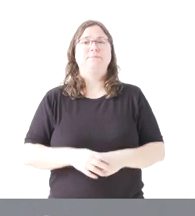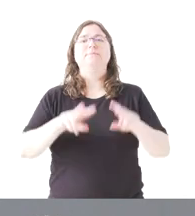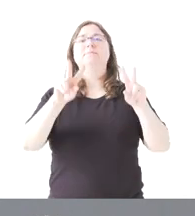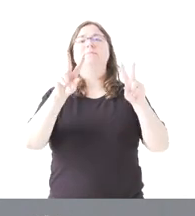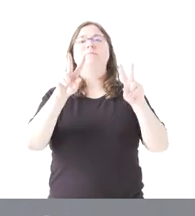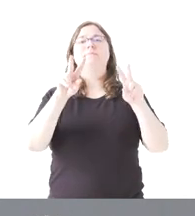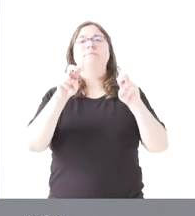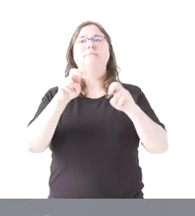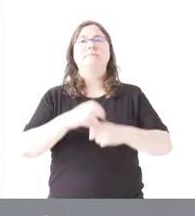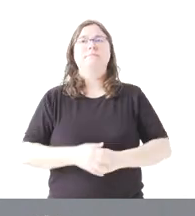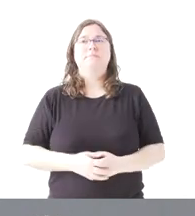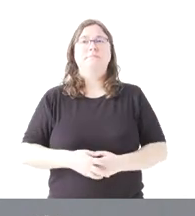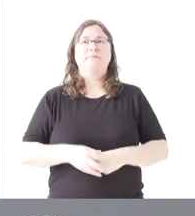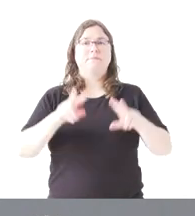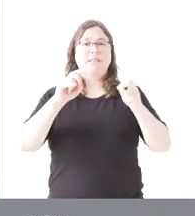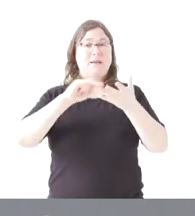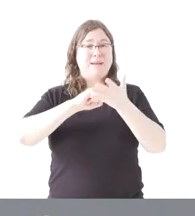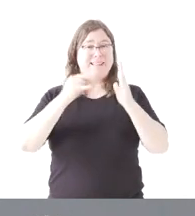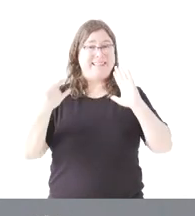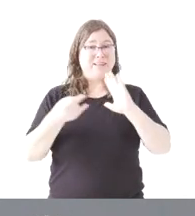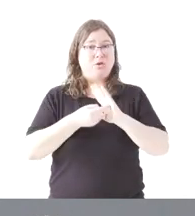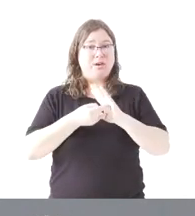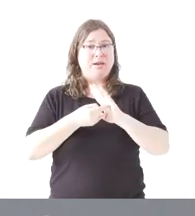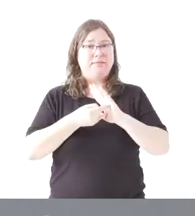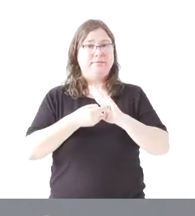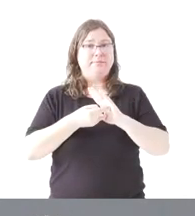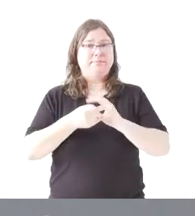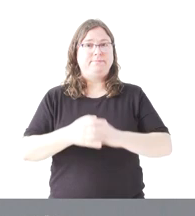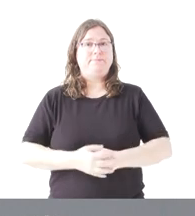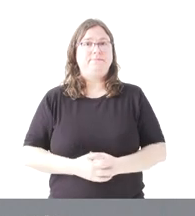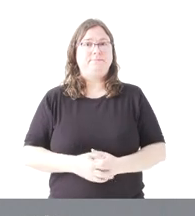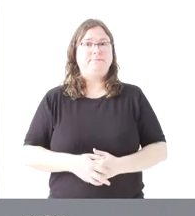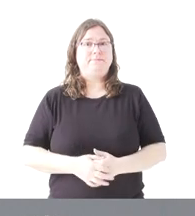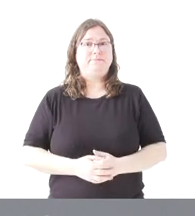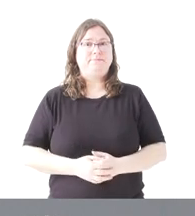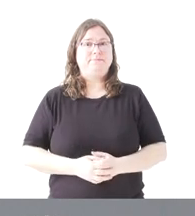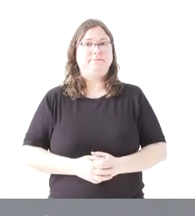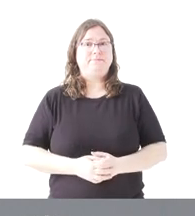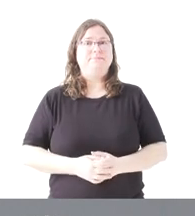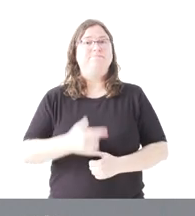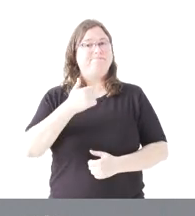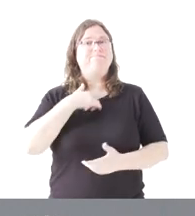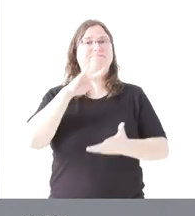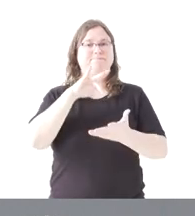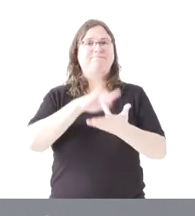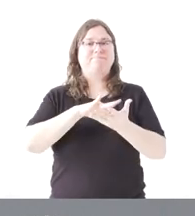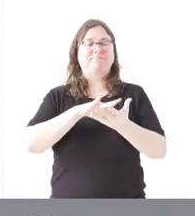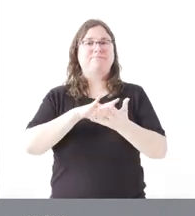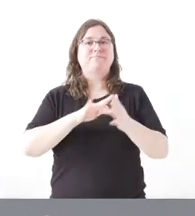instalaciones tecnológicas, infraestructuras tecnológicas se procede a la